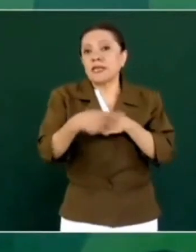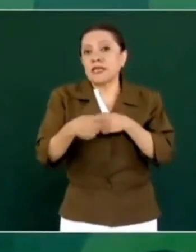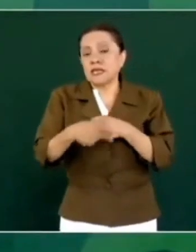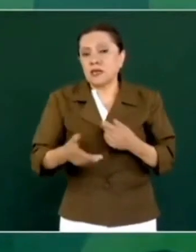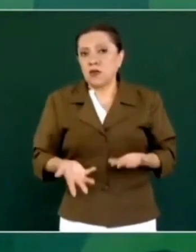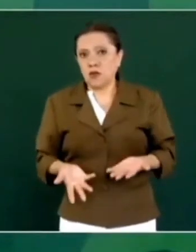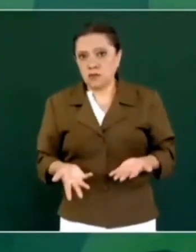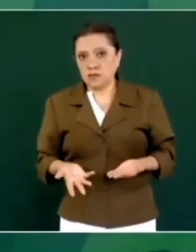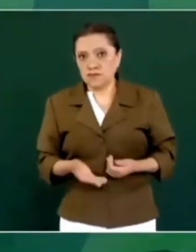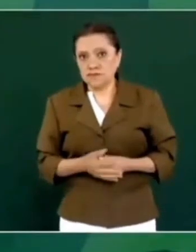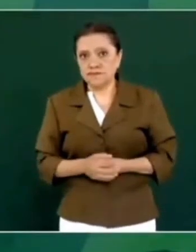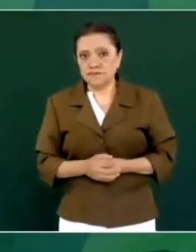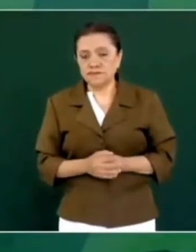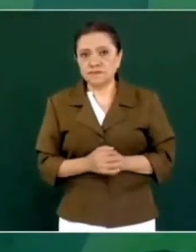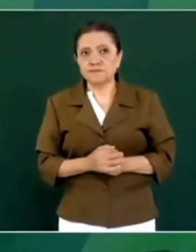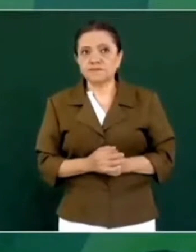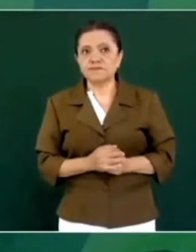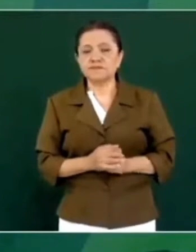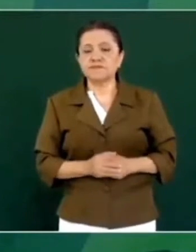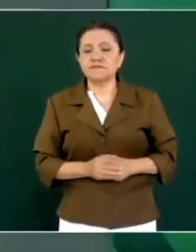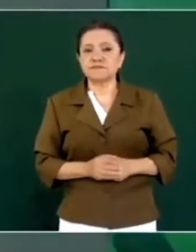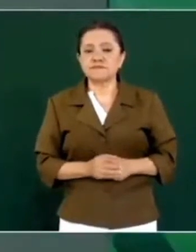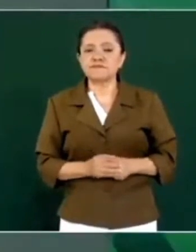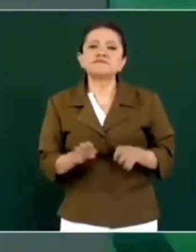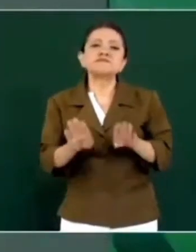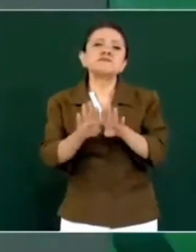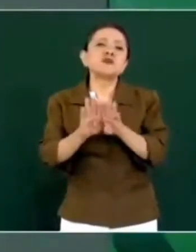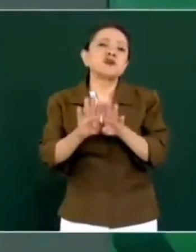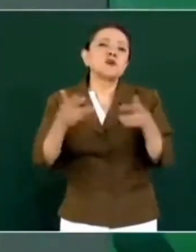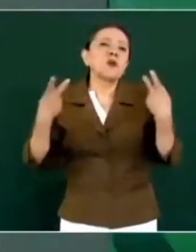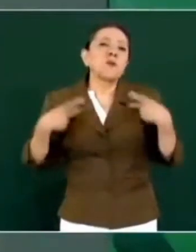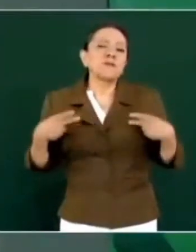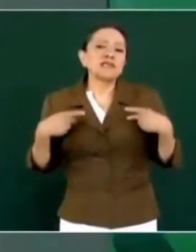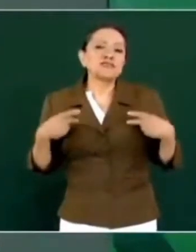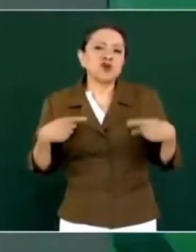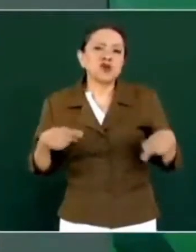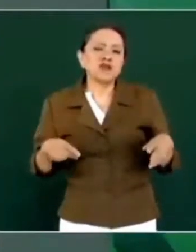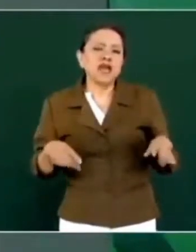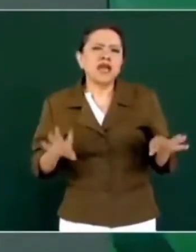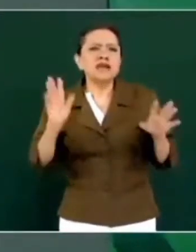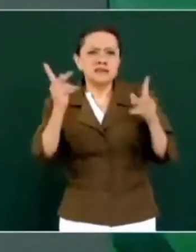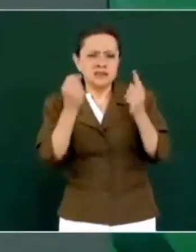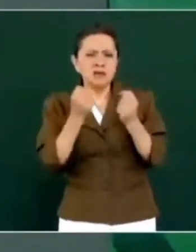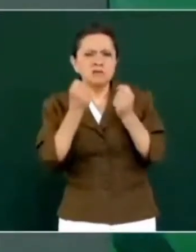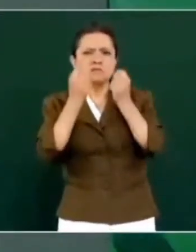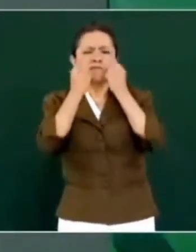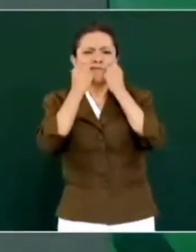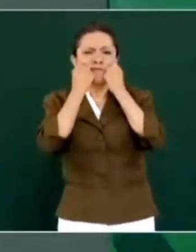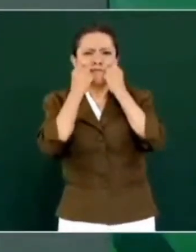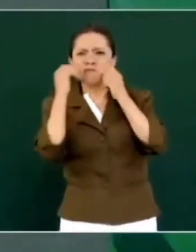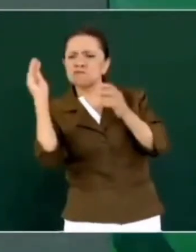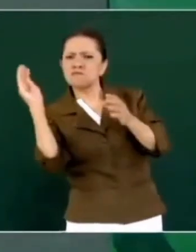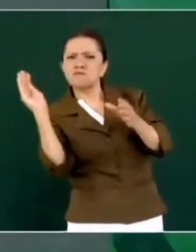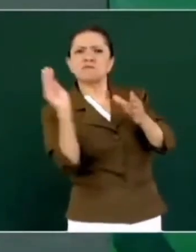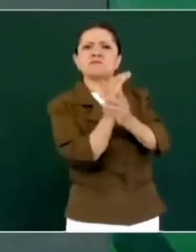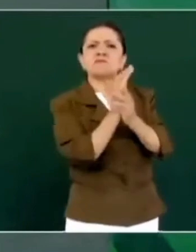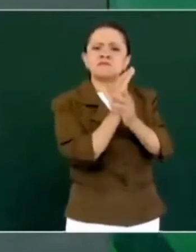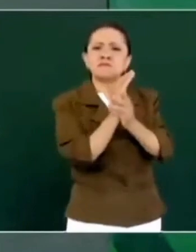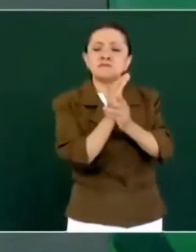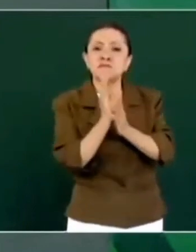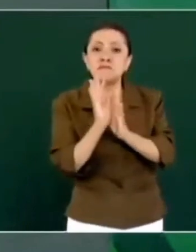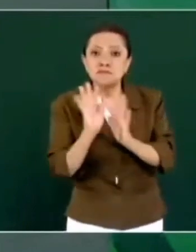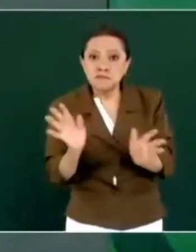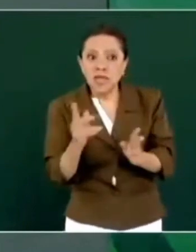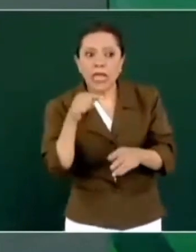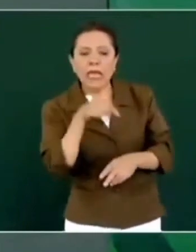y como la gente se está revelando y no les está haciendo caso ya